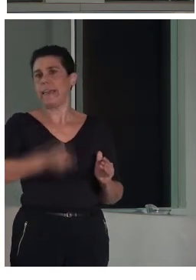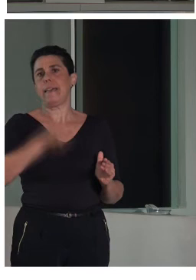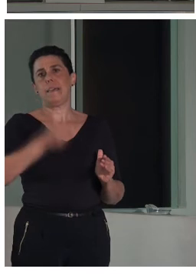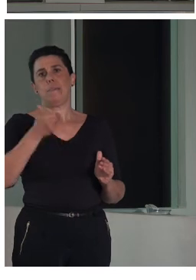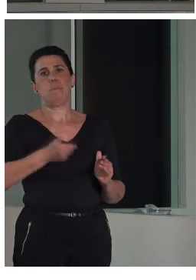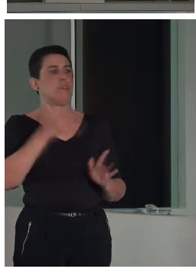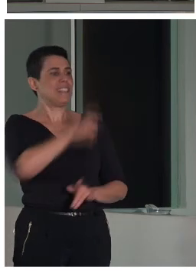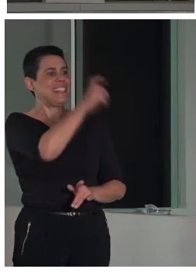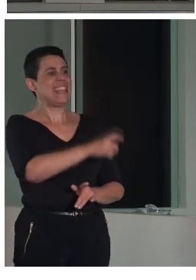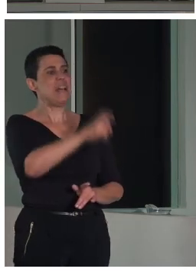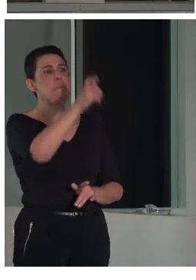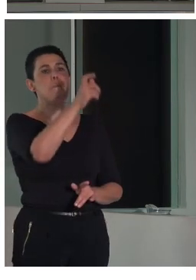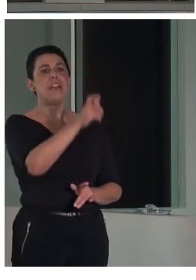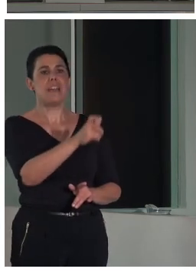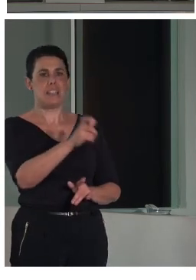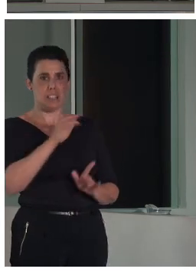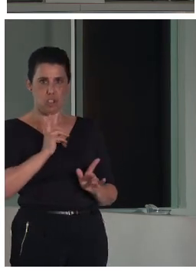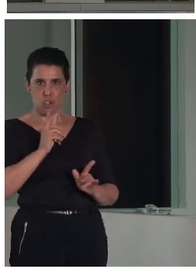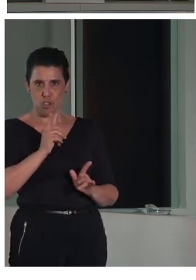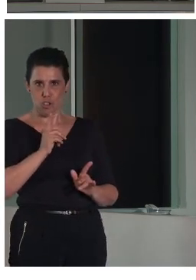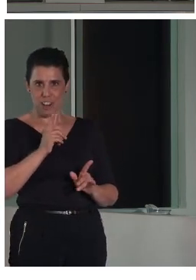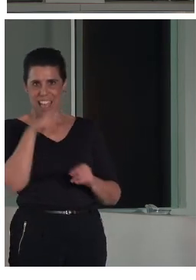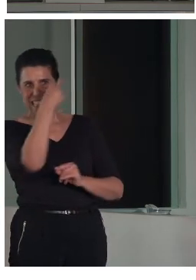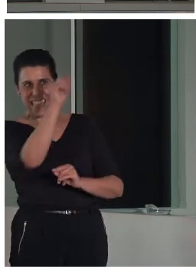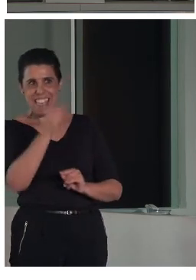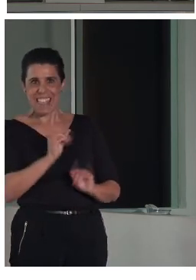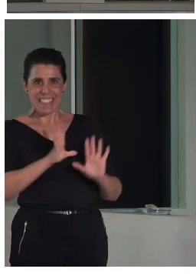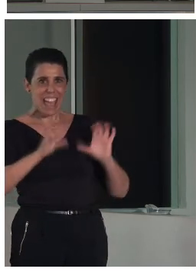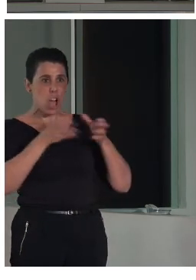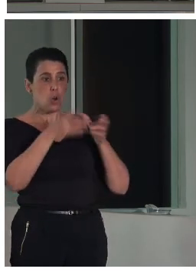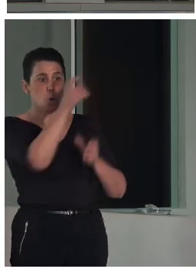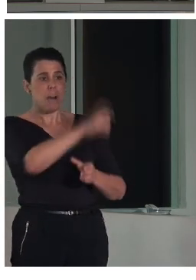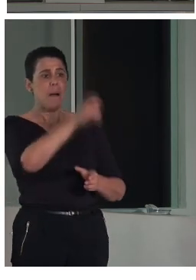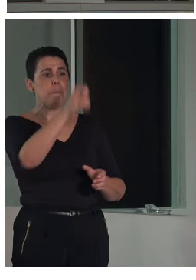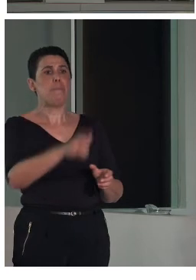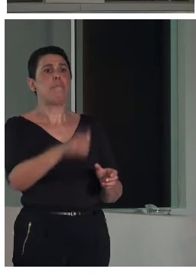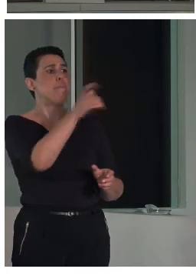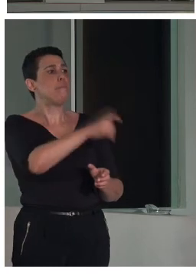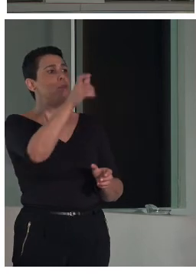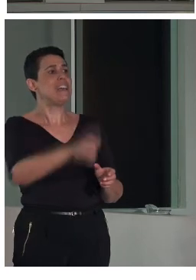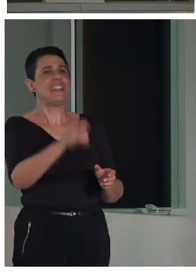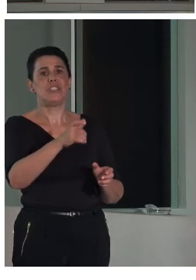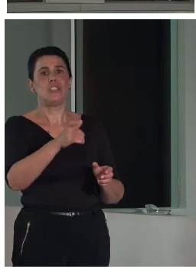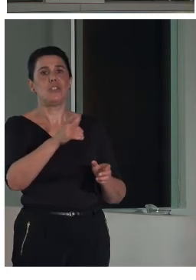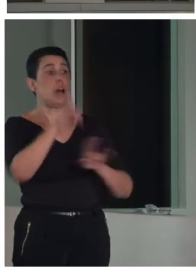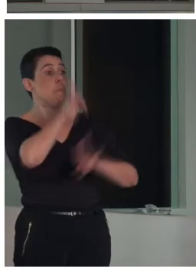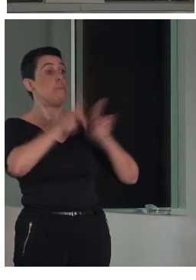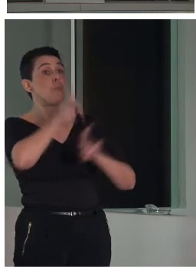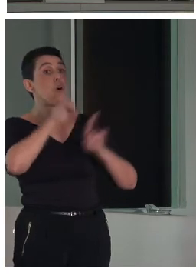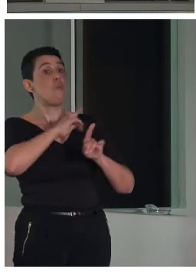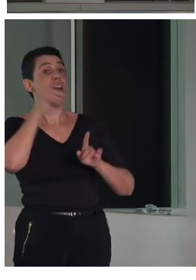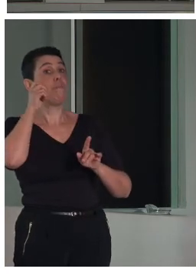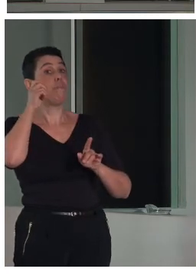pauta fundamental nos lo dan los test que hacemos con grupos de personas con discapacidad intelectual digo discapacidad intelectual porque